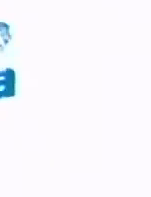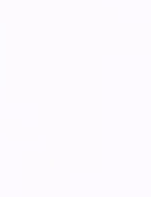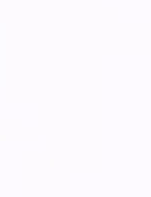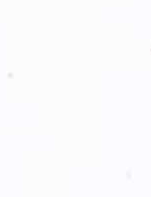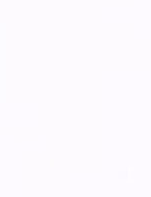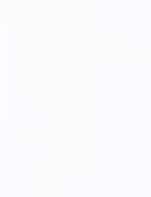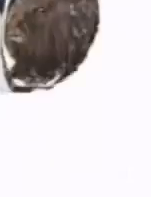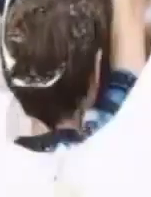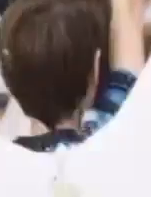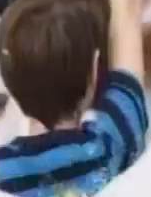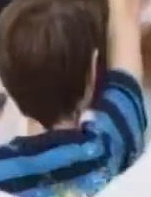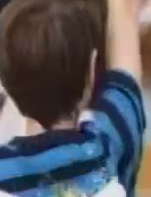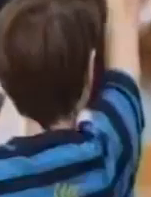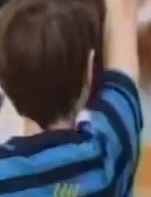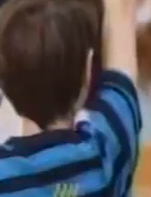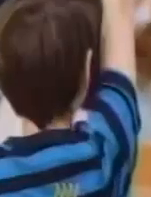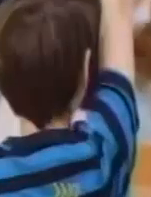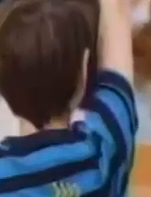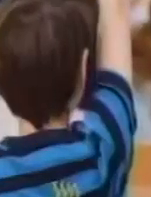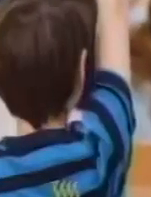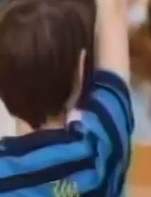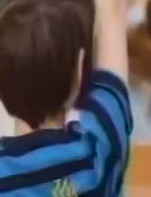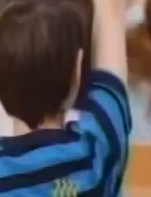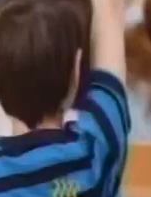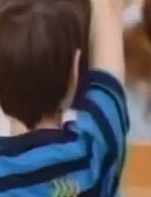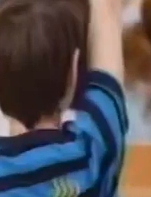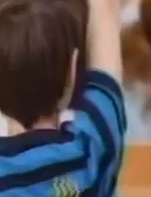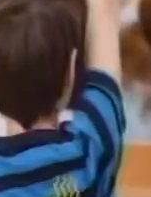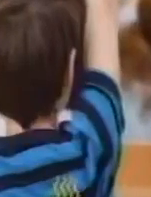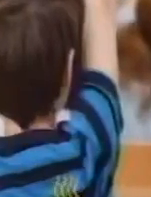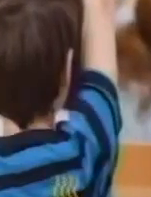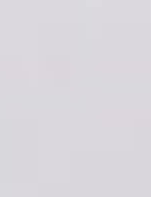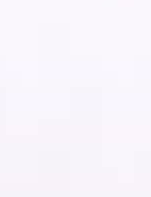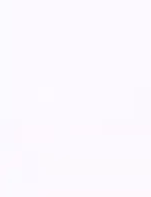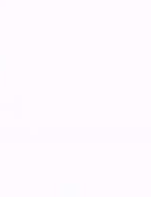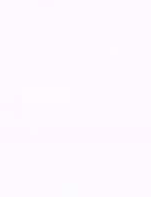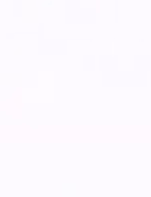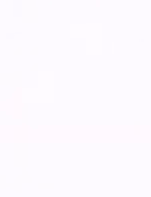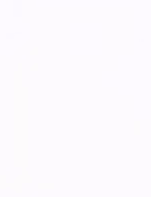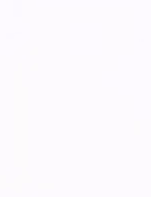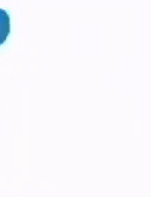A continuación, comunicación y lenguaje, primero básico.